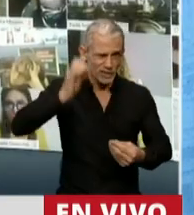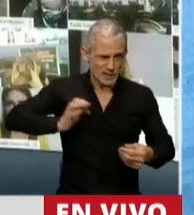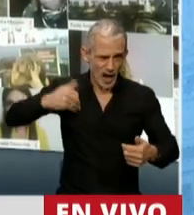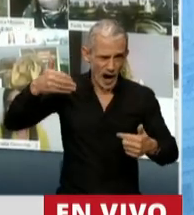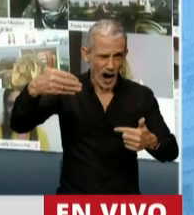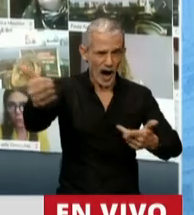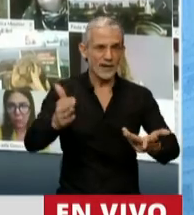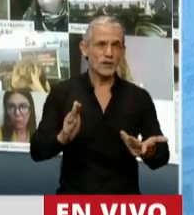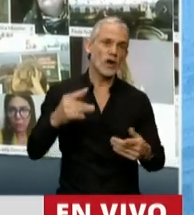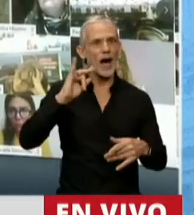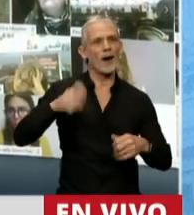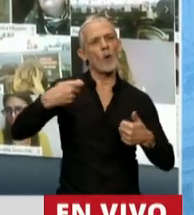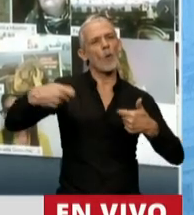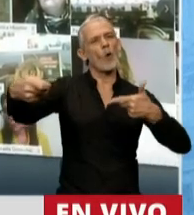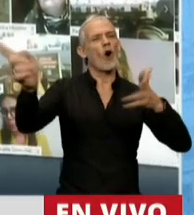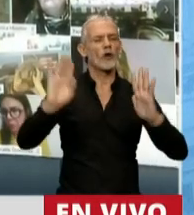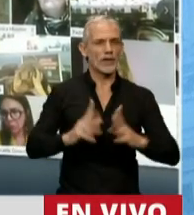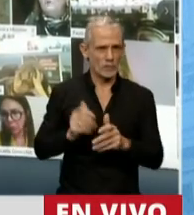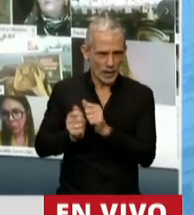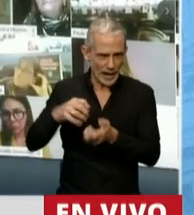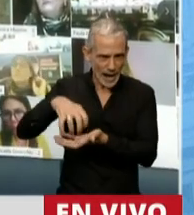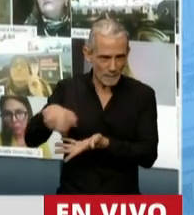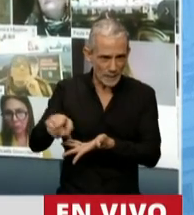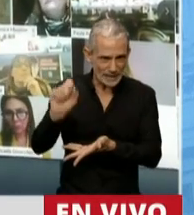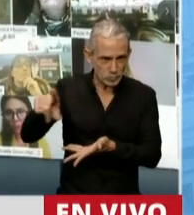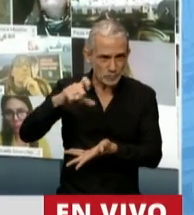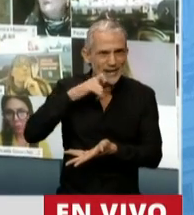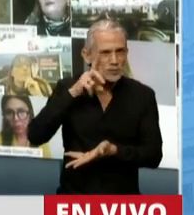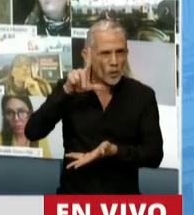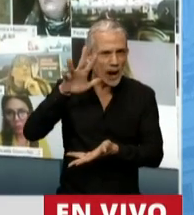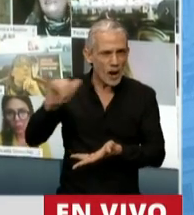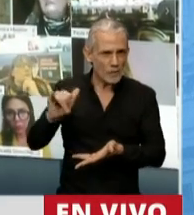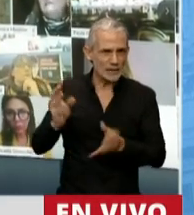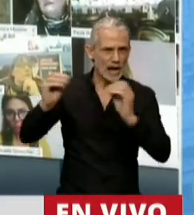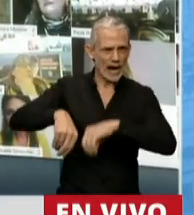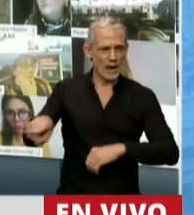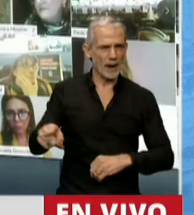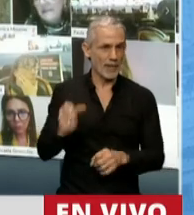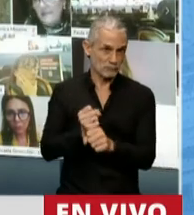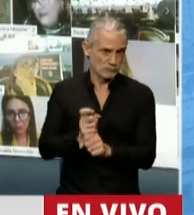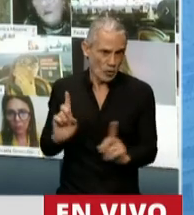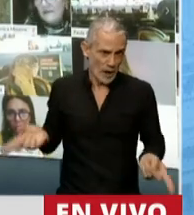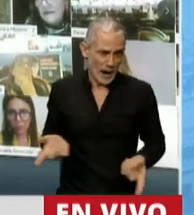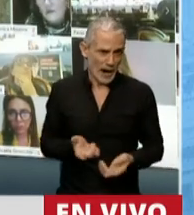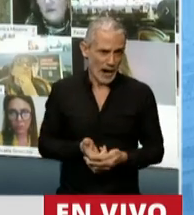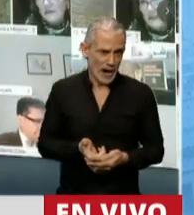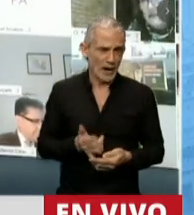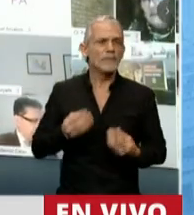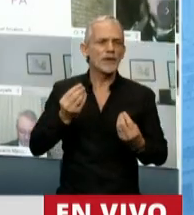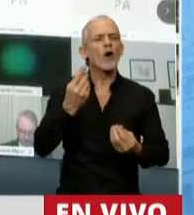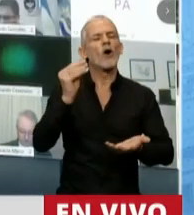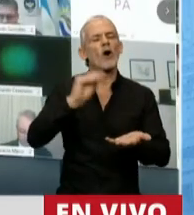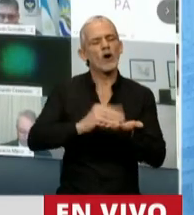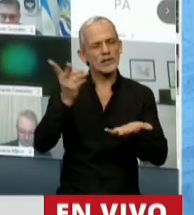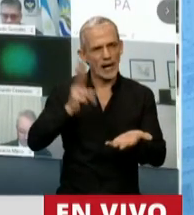supuesto, en comodísimas cuotas por una empresa que está en cesantía de actividades. Por eso decimos una vez